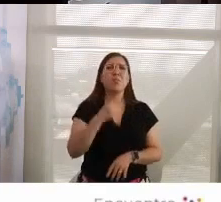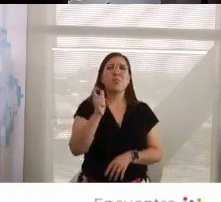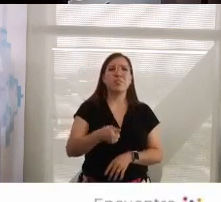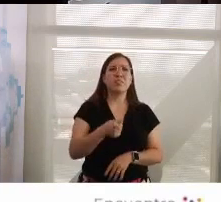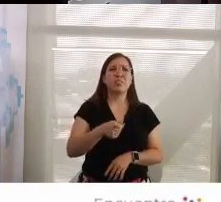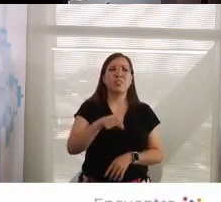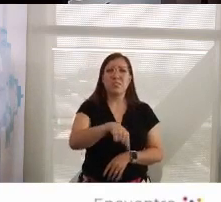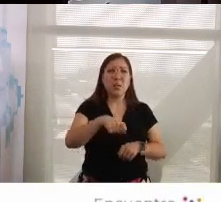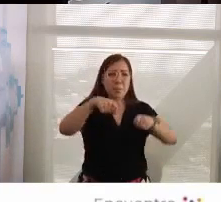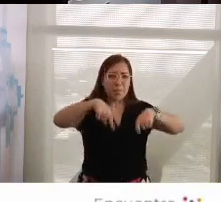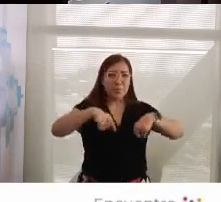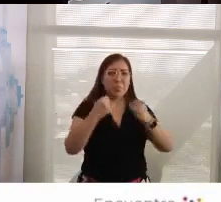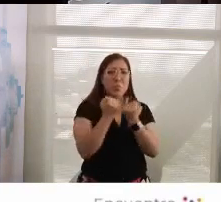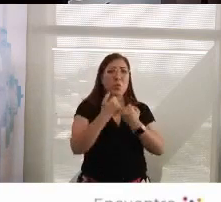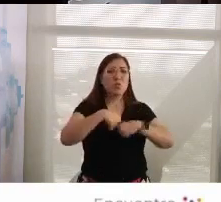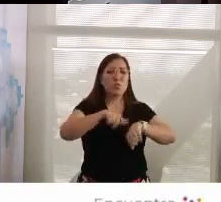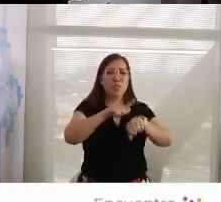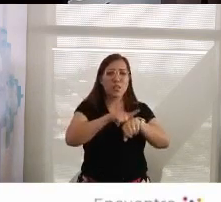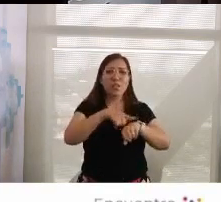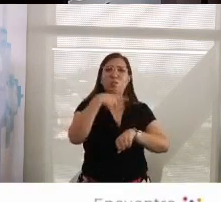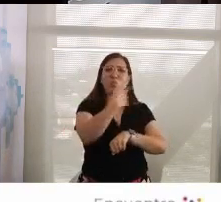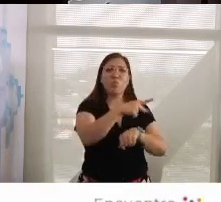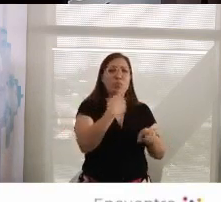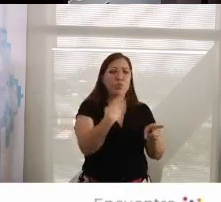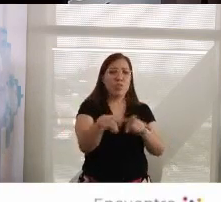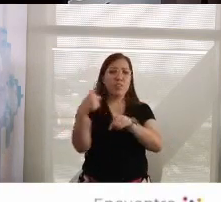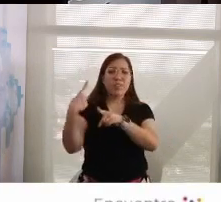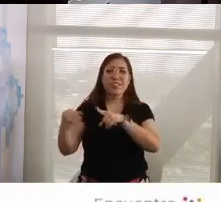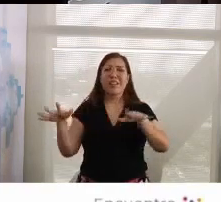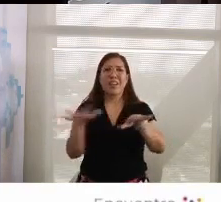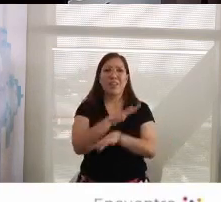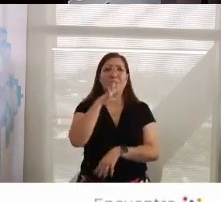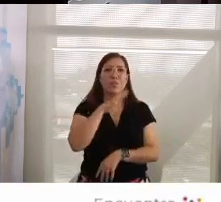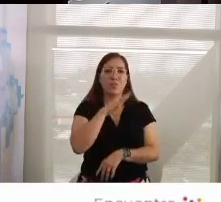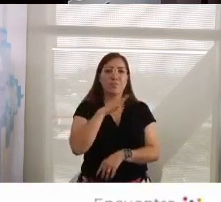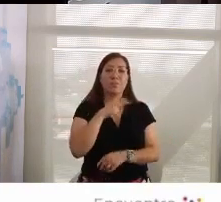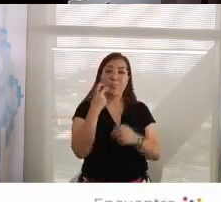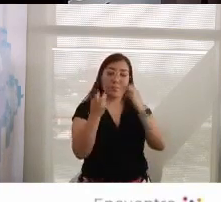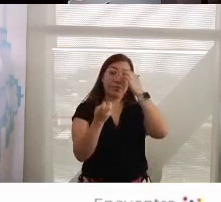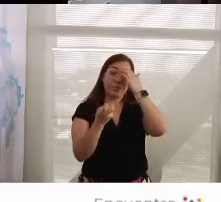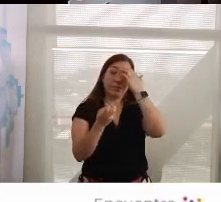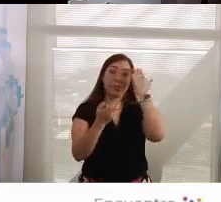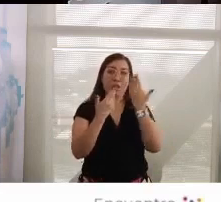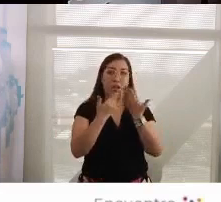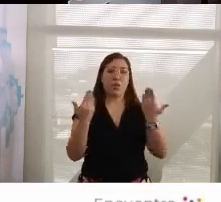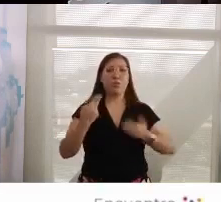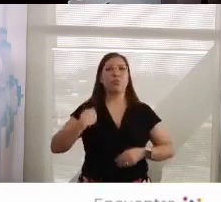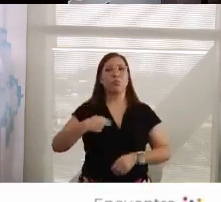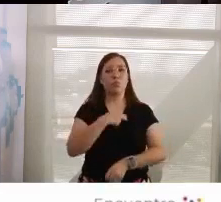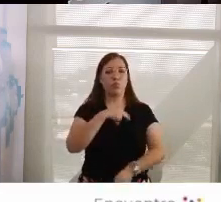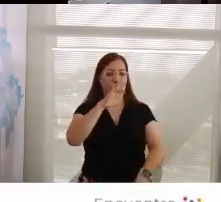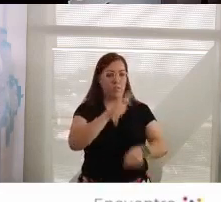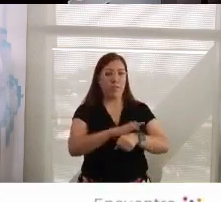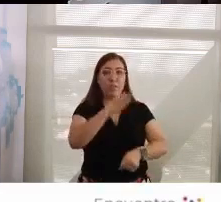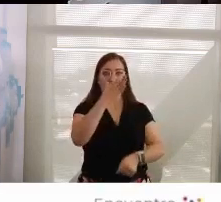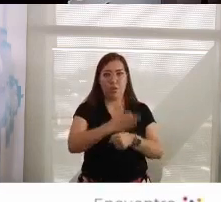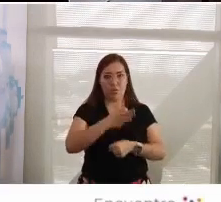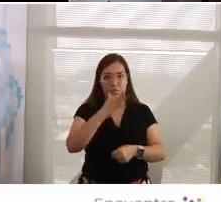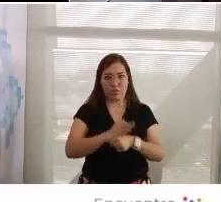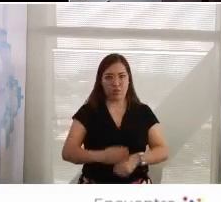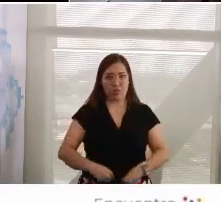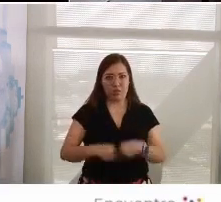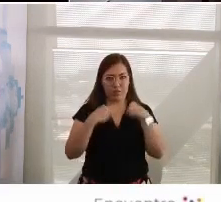la sociedad y su auténtica diversidad. Y esto es lo que nos toca defender en este momento histórico.